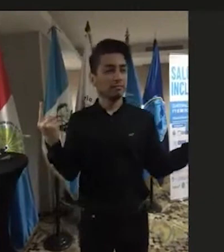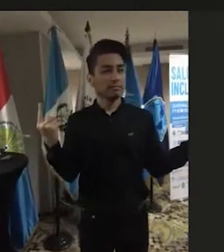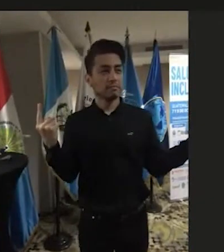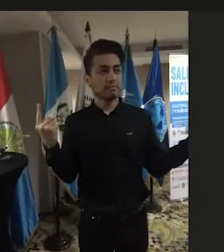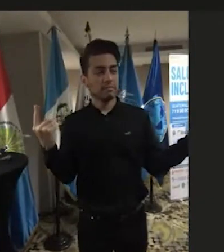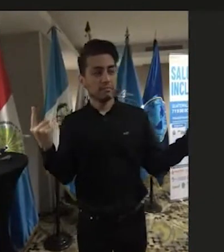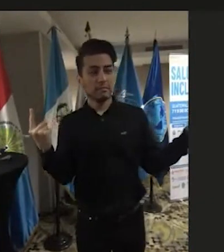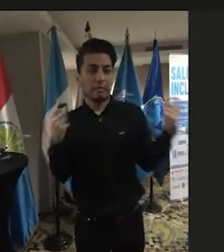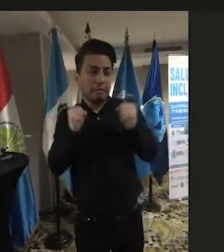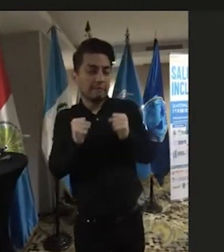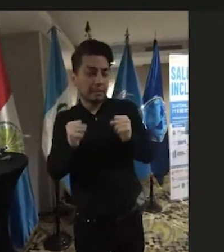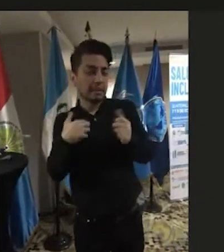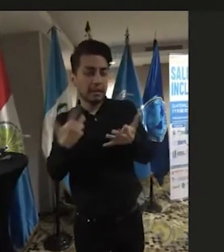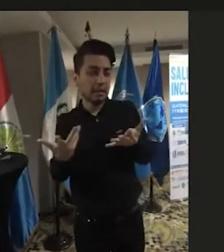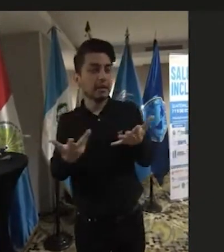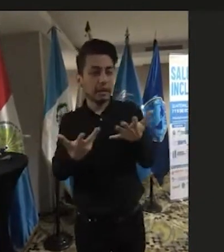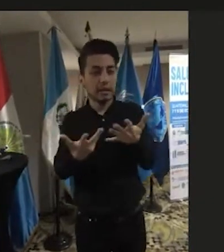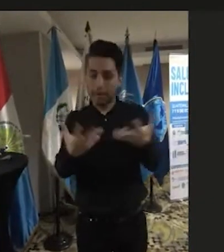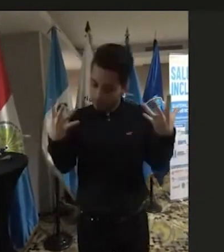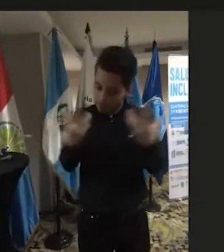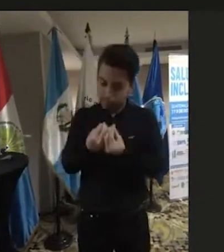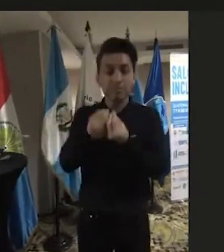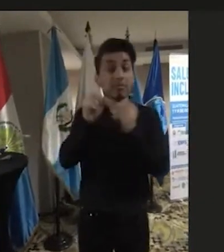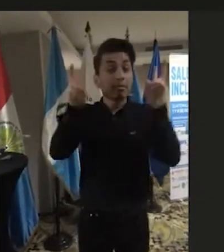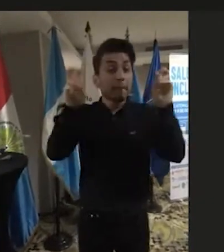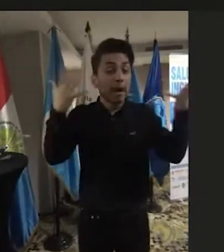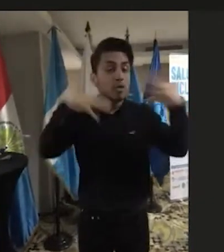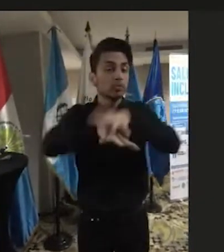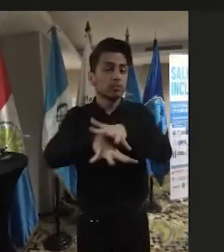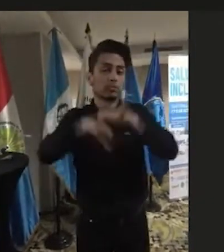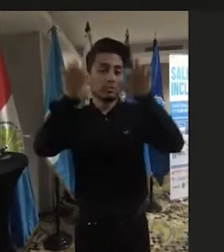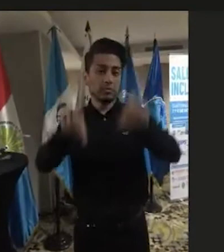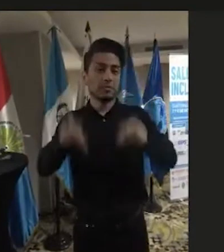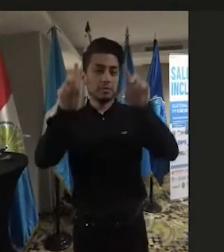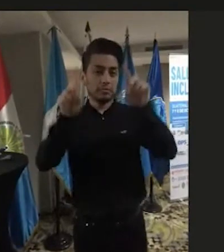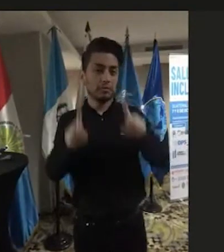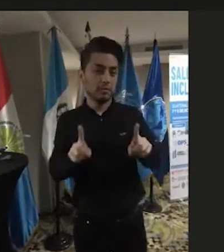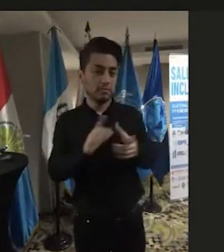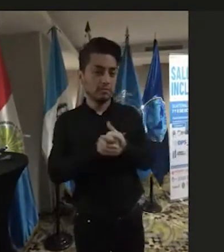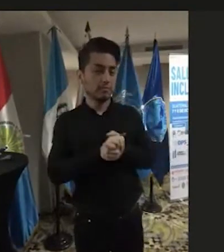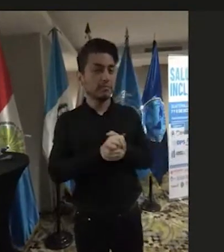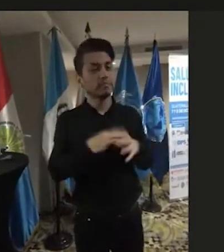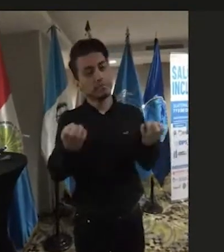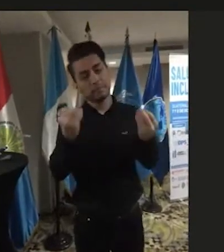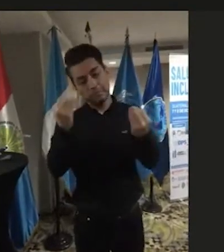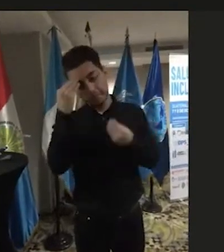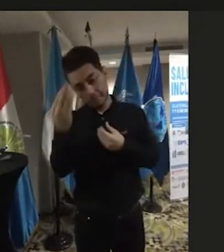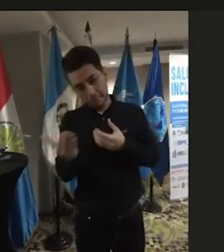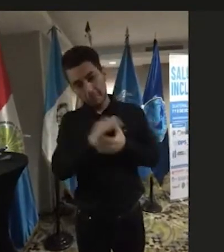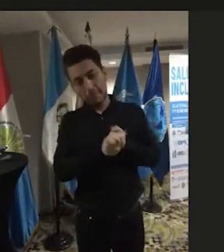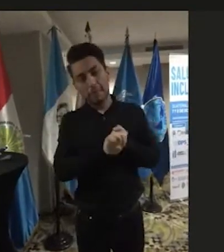difícilmente logramos una verdadera inclusión de las personas con discapacidad en Guatemala así es que muchas gracias